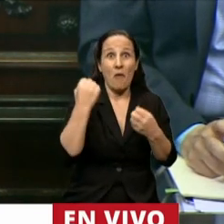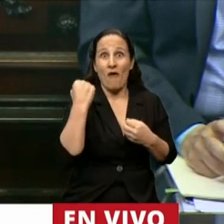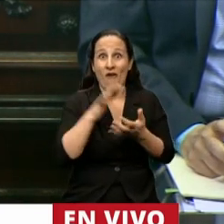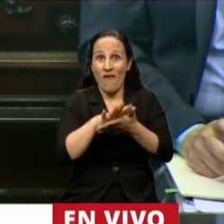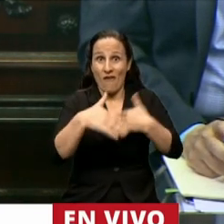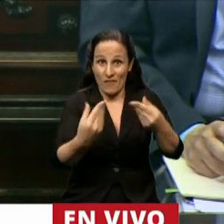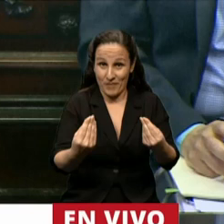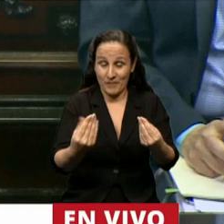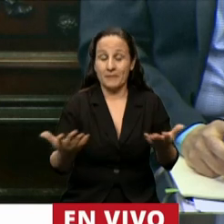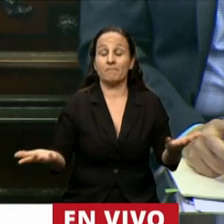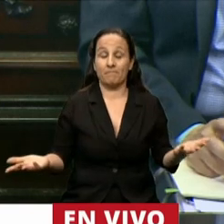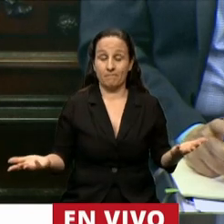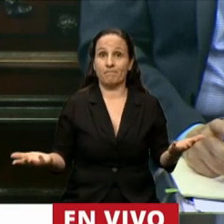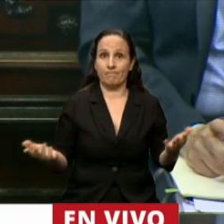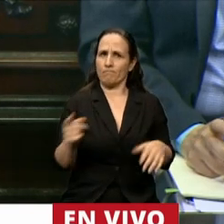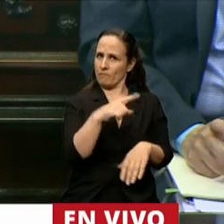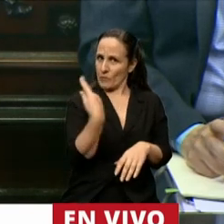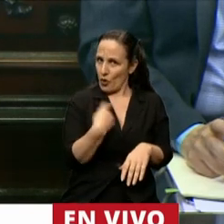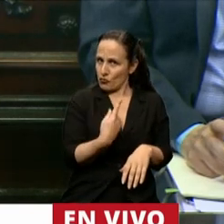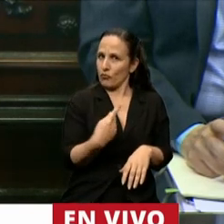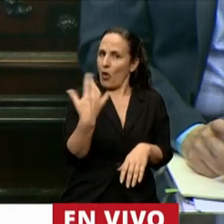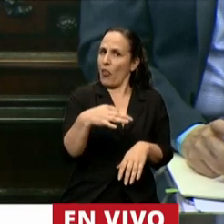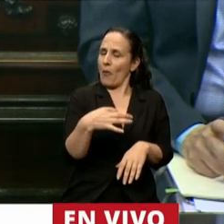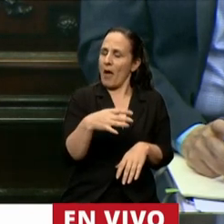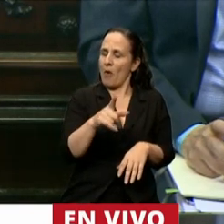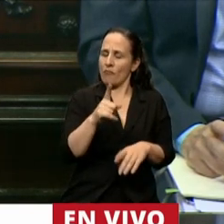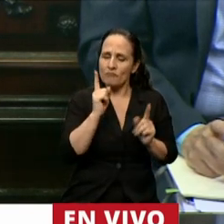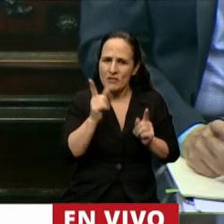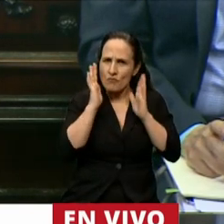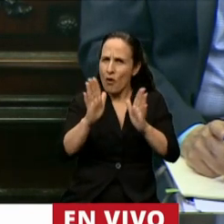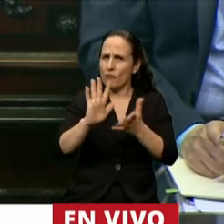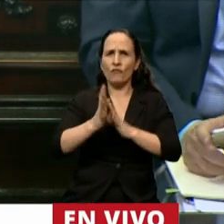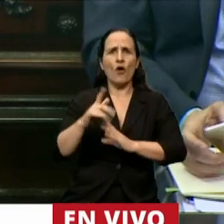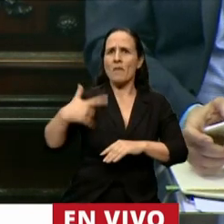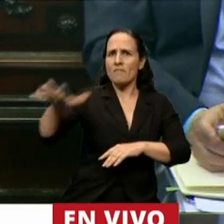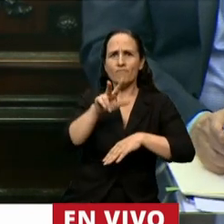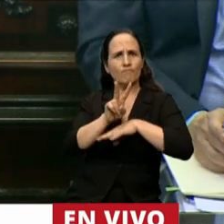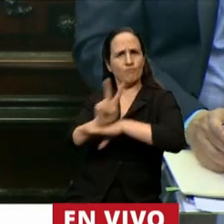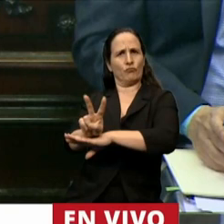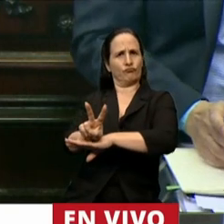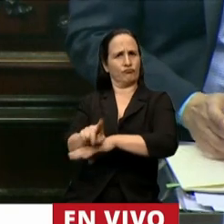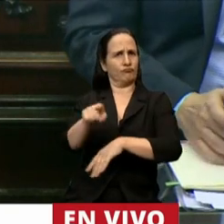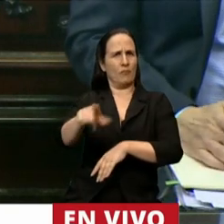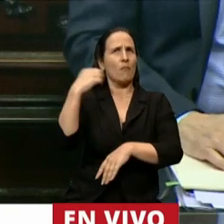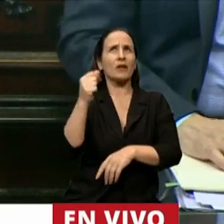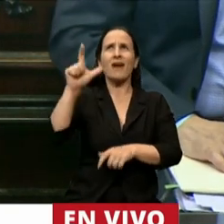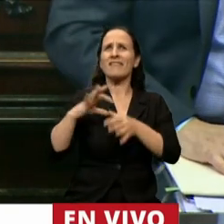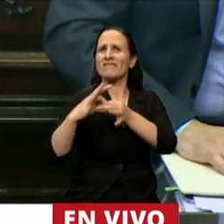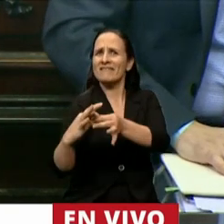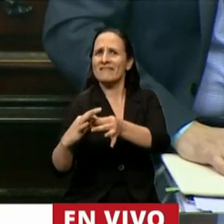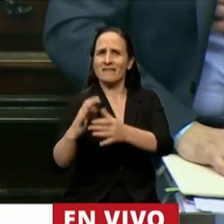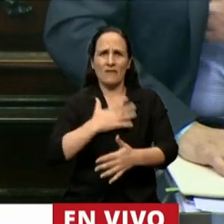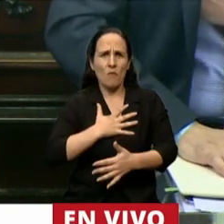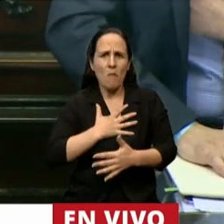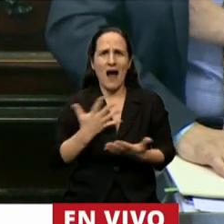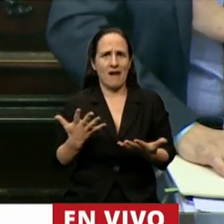Nosotros tenemos que continuar con esta ética del cuidado, esta ética humanitaria del cuidado. Y tiene